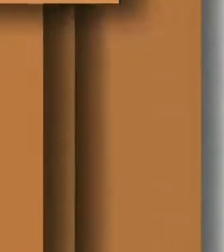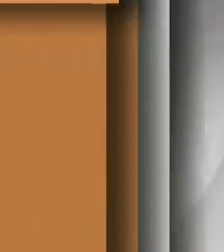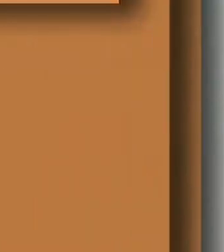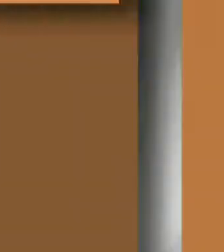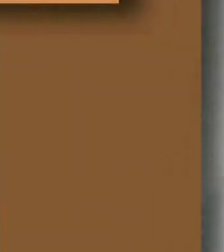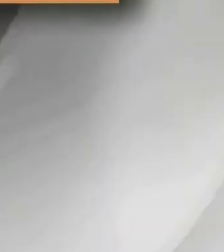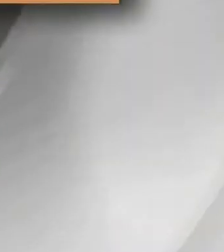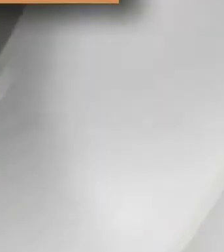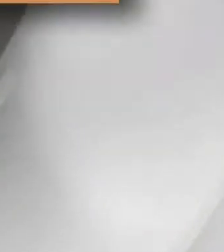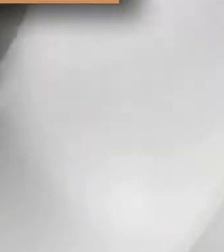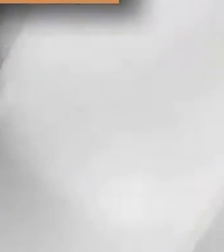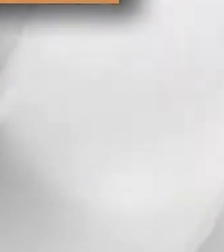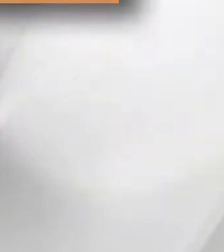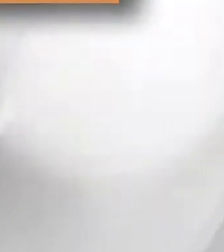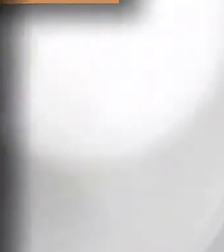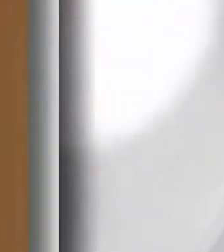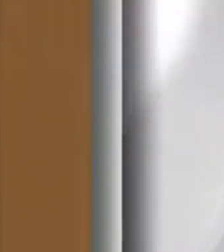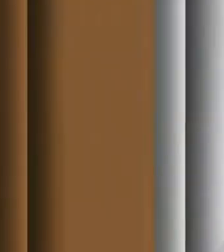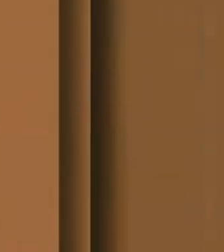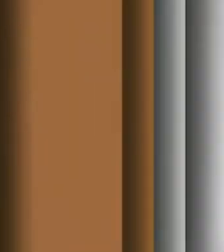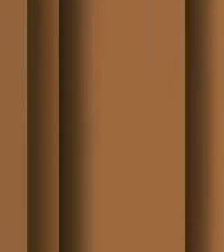Noticias Globovisión Salud